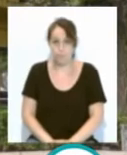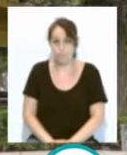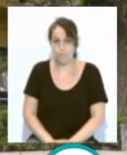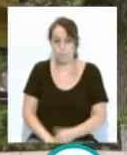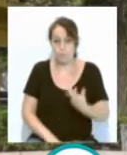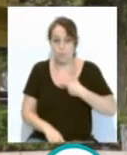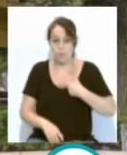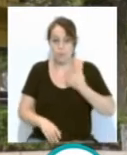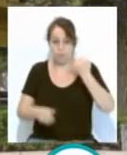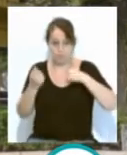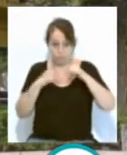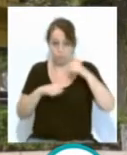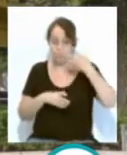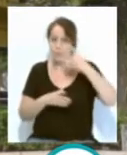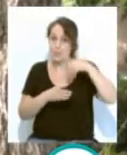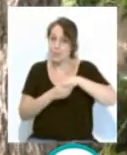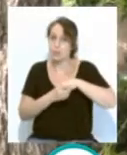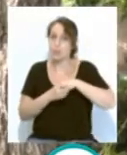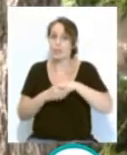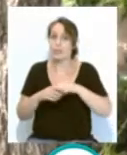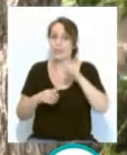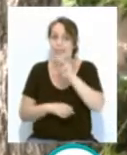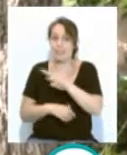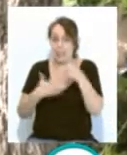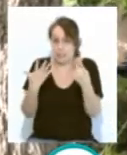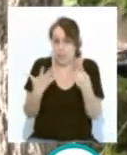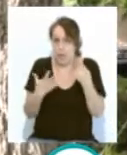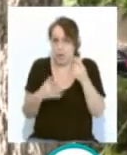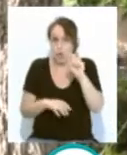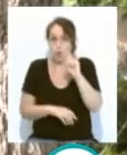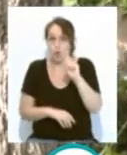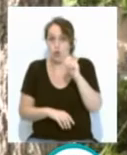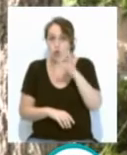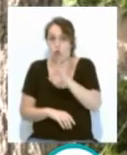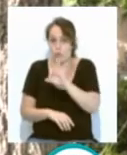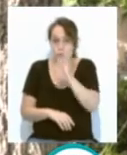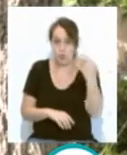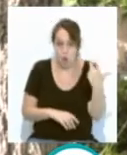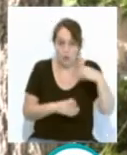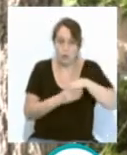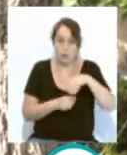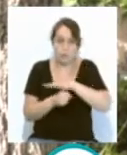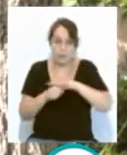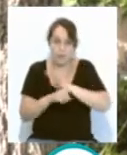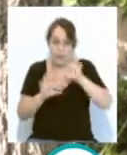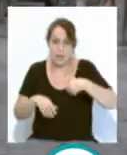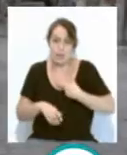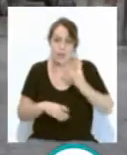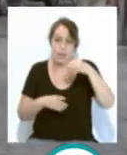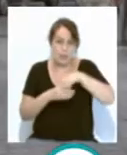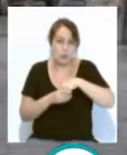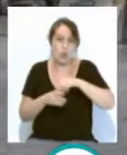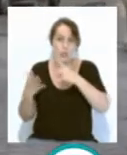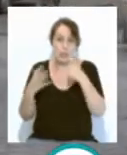La operación comprende los 36 supermercados que SuperSol mantiene en la provincia de Cádiz y que emplean a más de 600 personas,